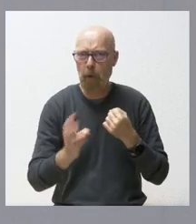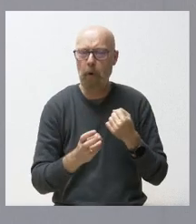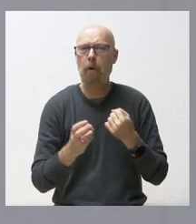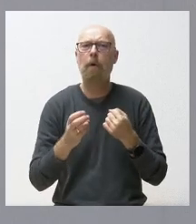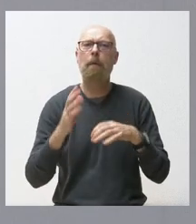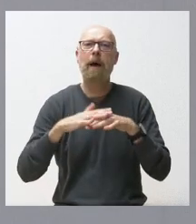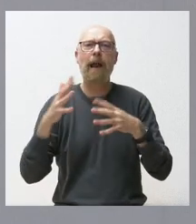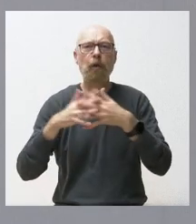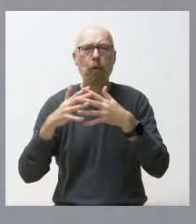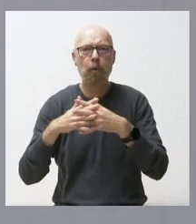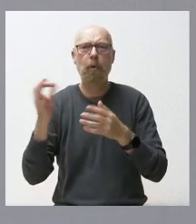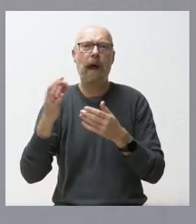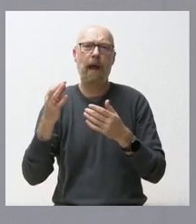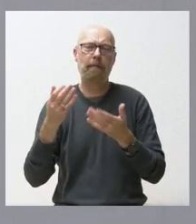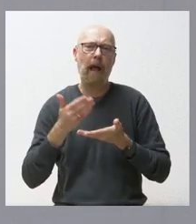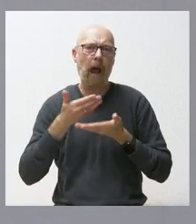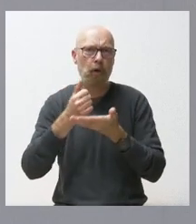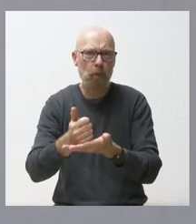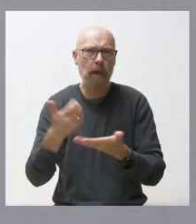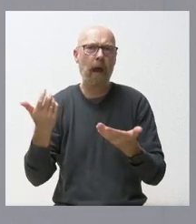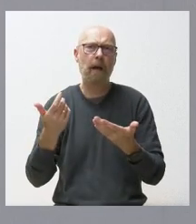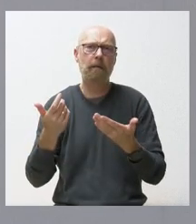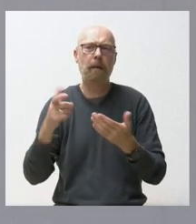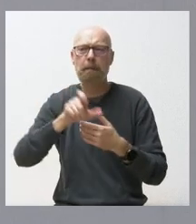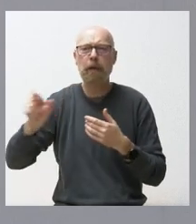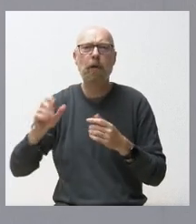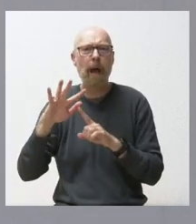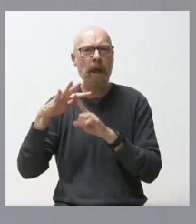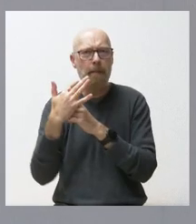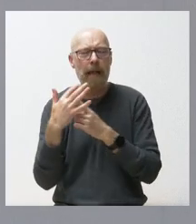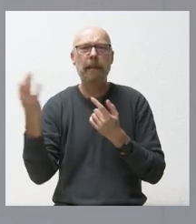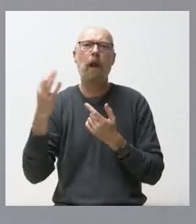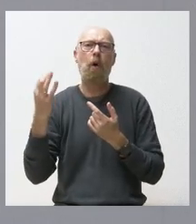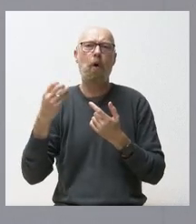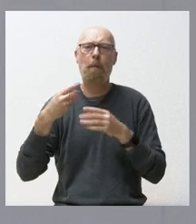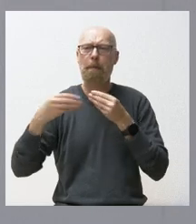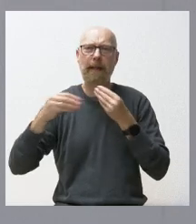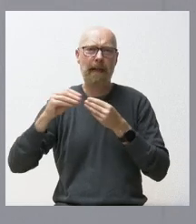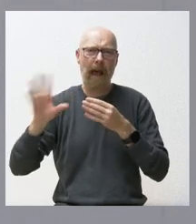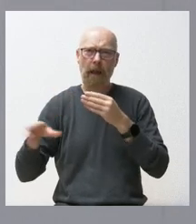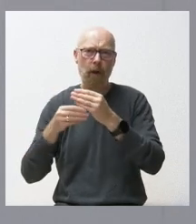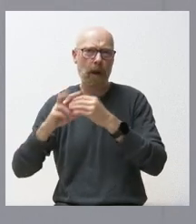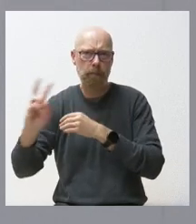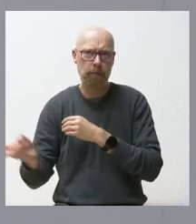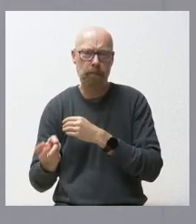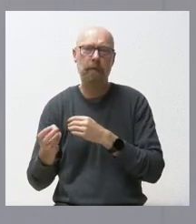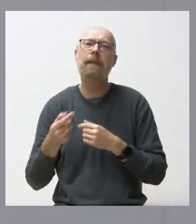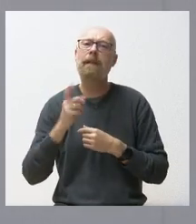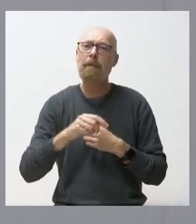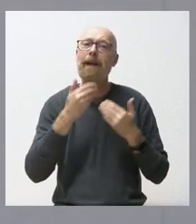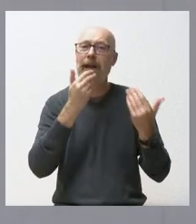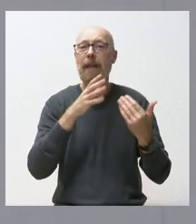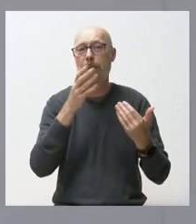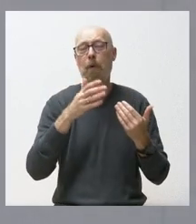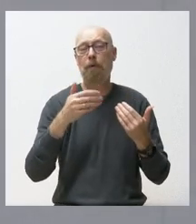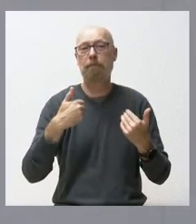las emergencias sanitarias, el personal de medio ambiente o el material adicional, contando además y agradecemos mucho el papel de corporaciones locales,